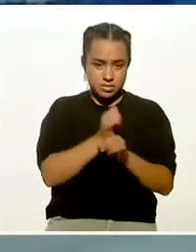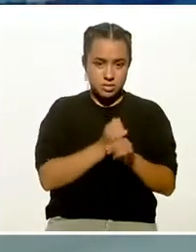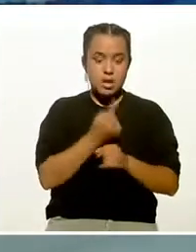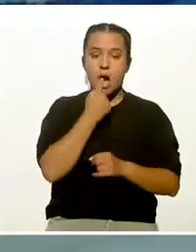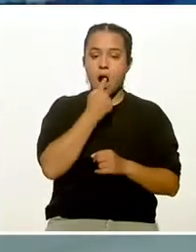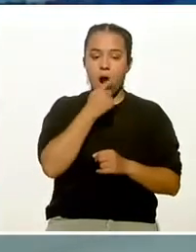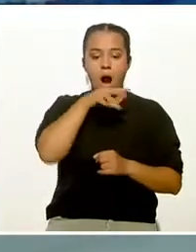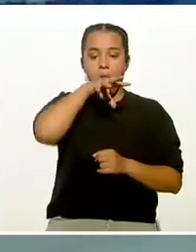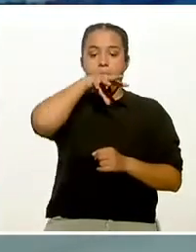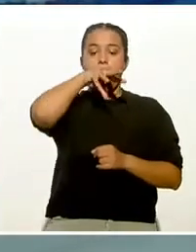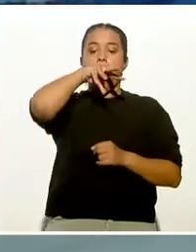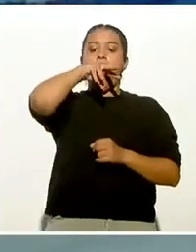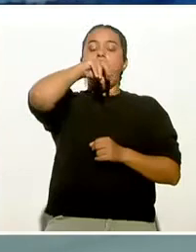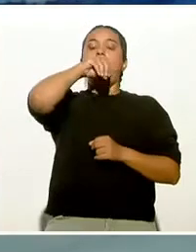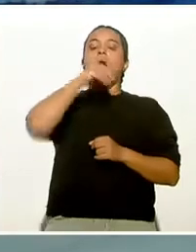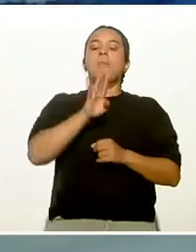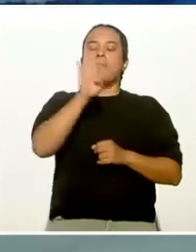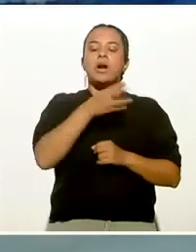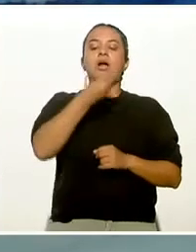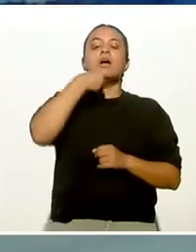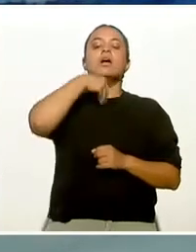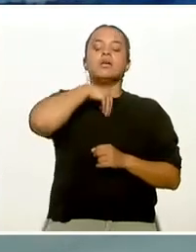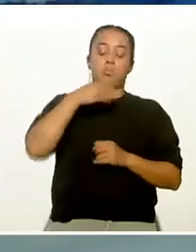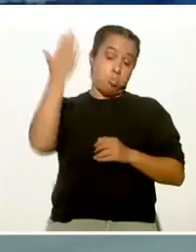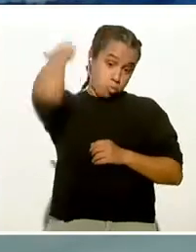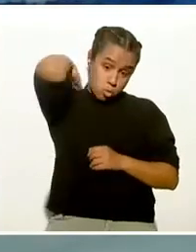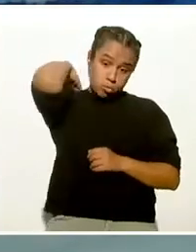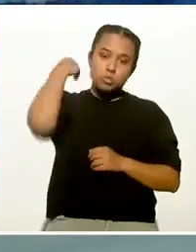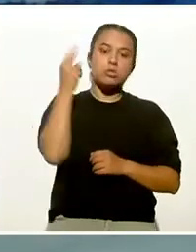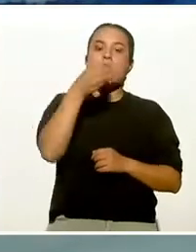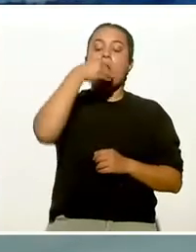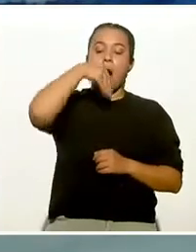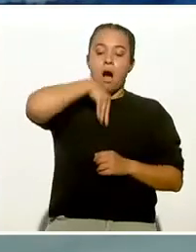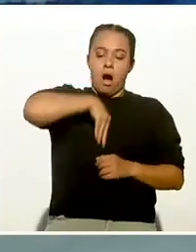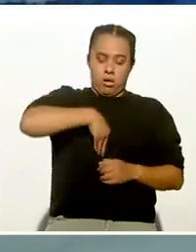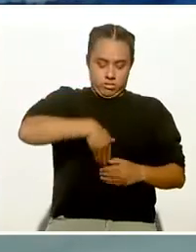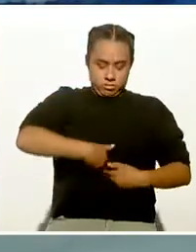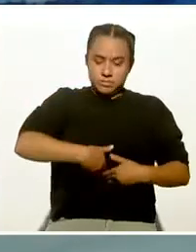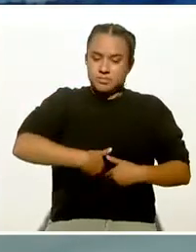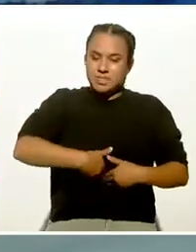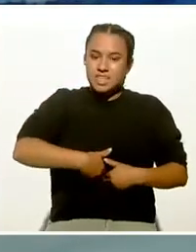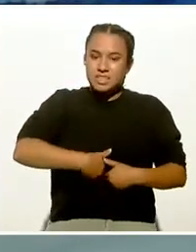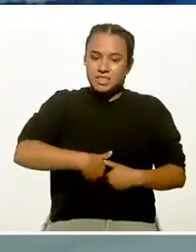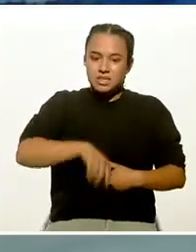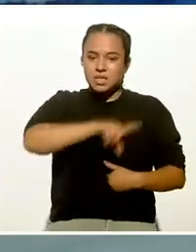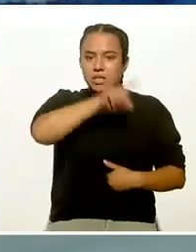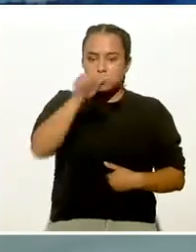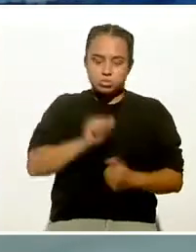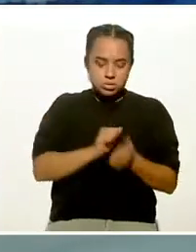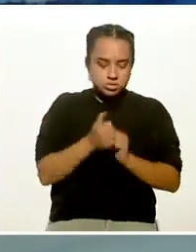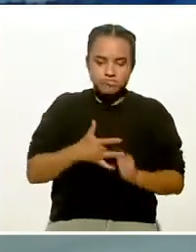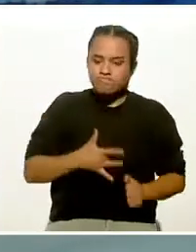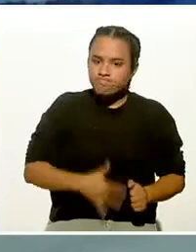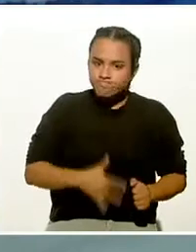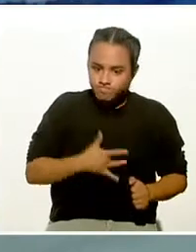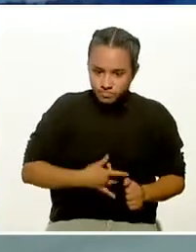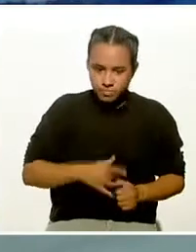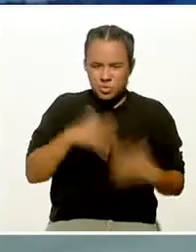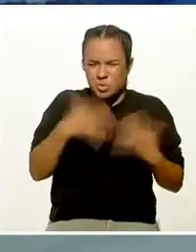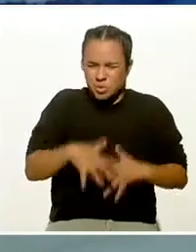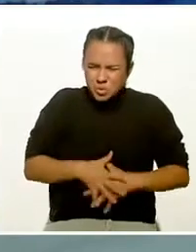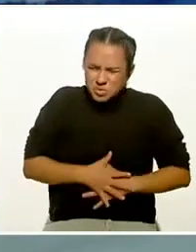el aire, en lugar de llevarlo a los pulmones, lo llevas al estómago y ocasiona problemas gastrointestinales, dolor abdominal,